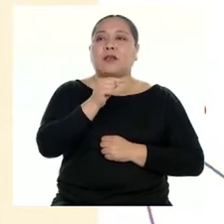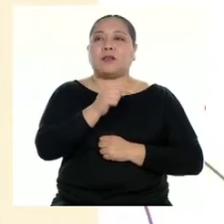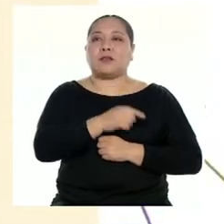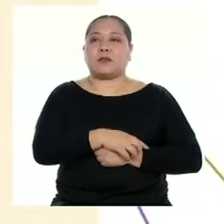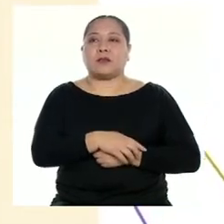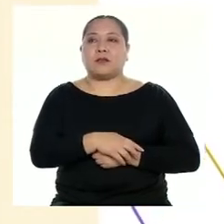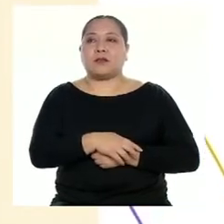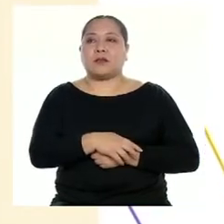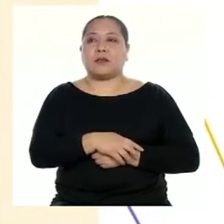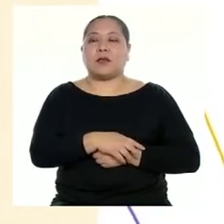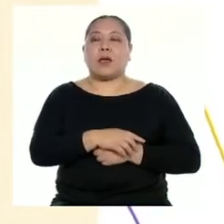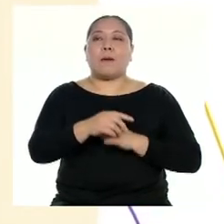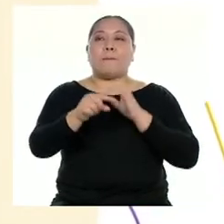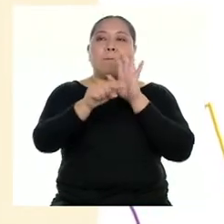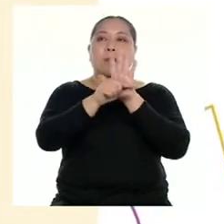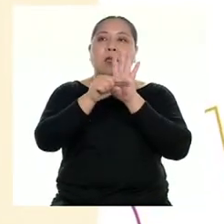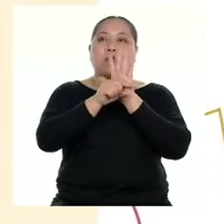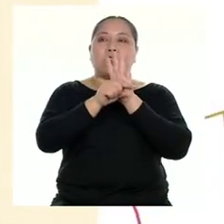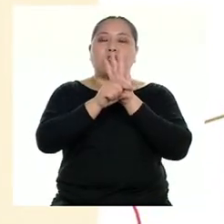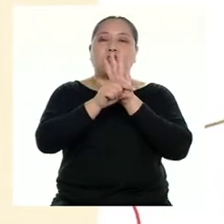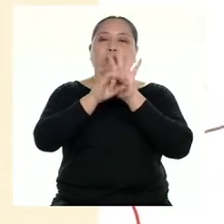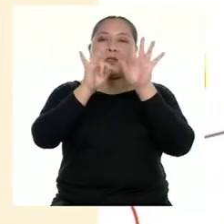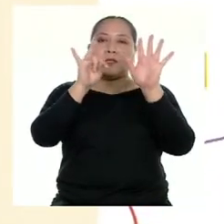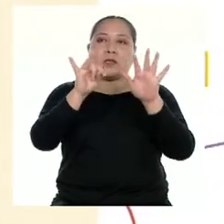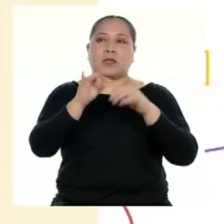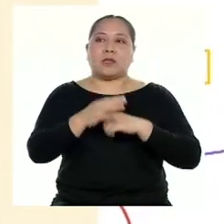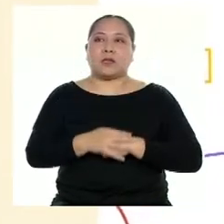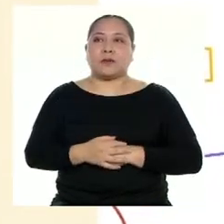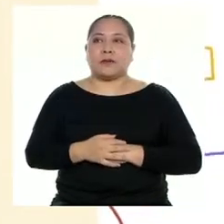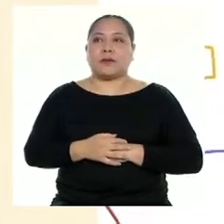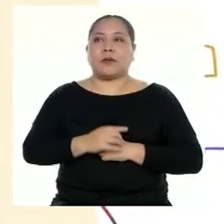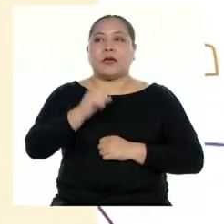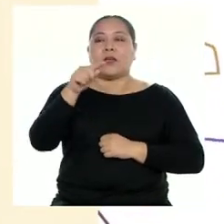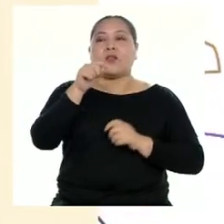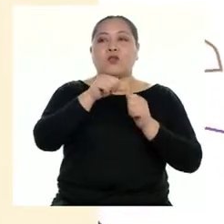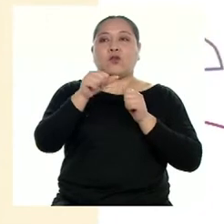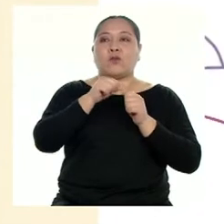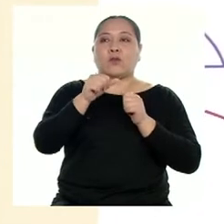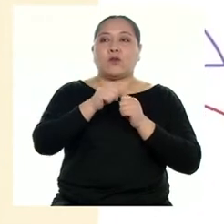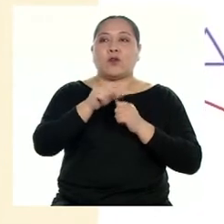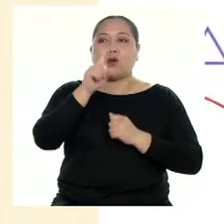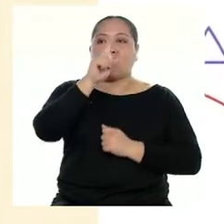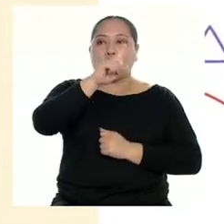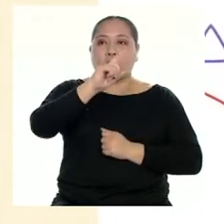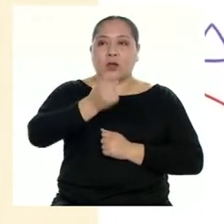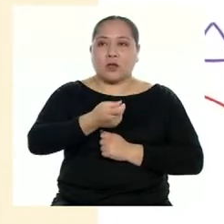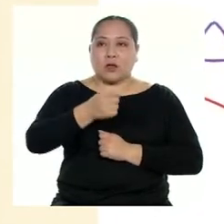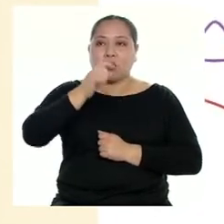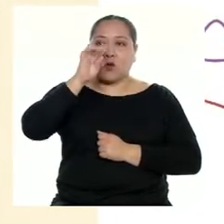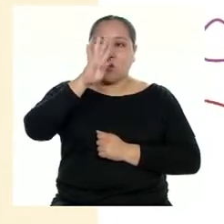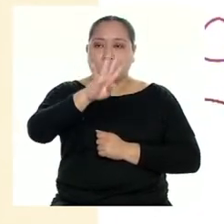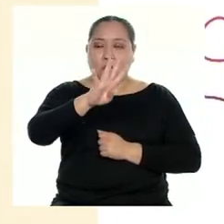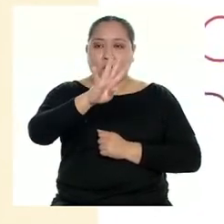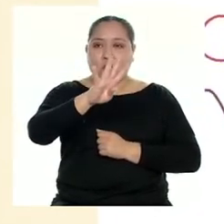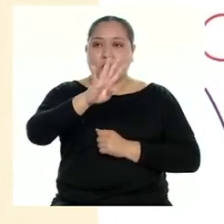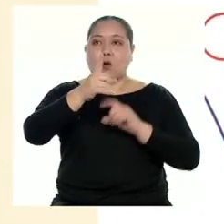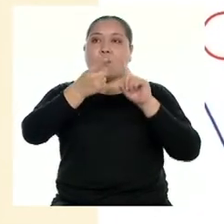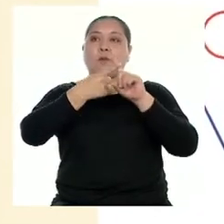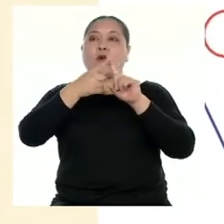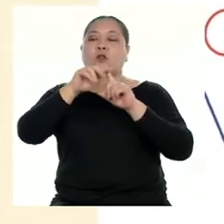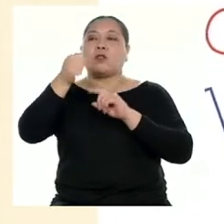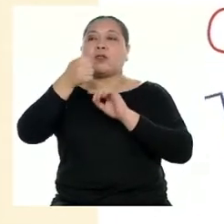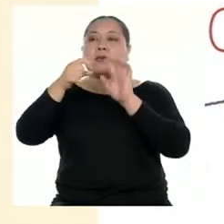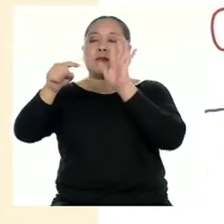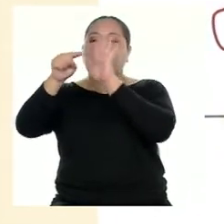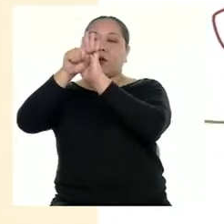base 10 será menos 7. Por lo tanto, el número será un entero cuatro décimos por 10 a la menos 7.